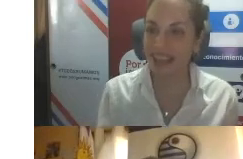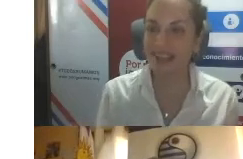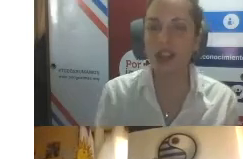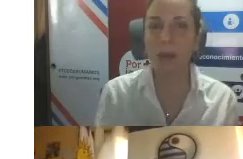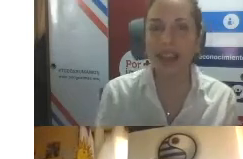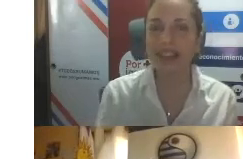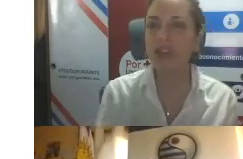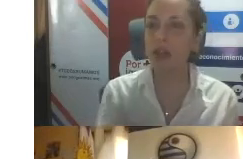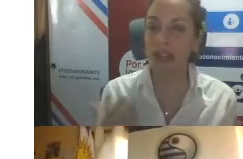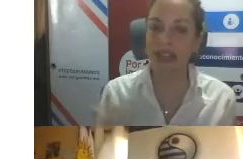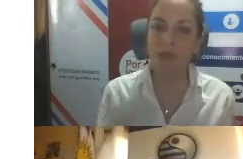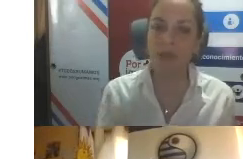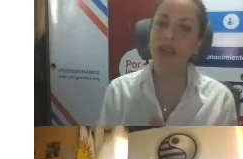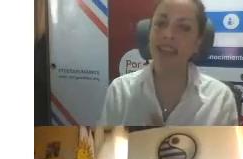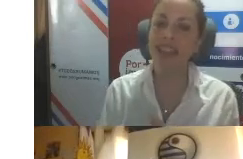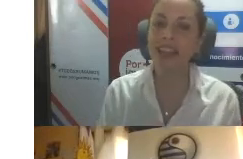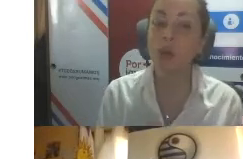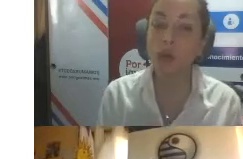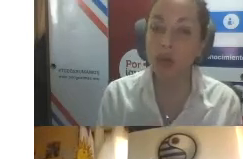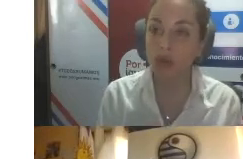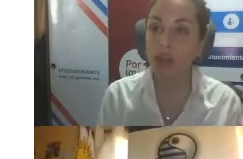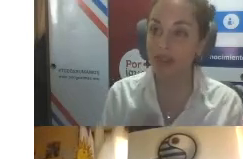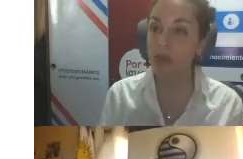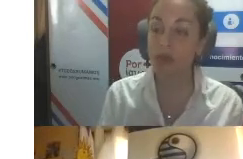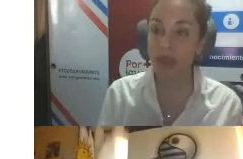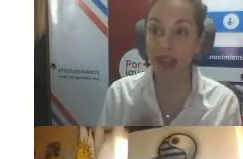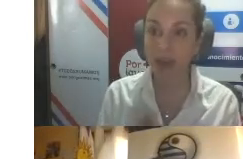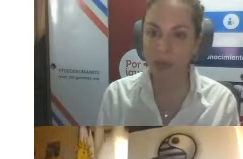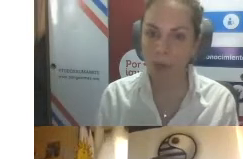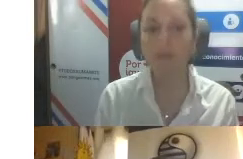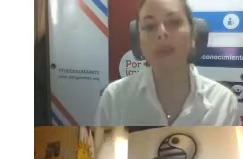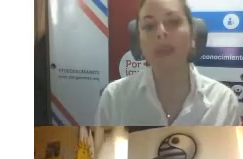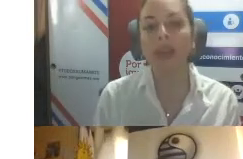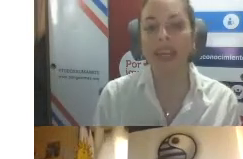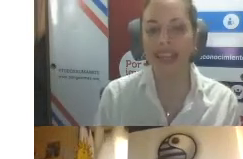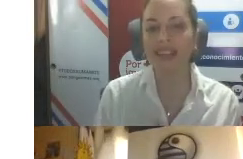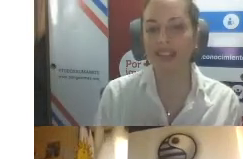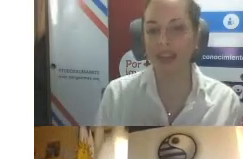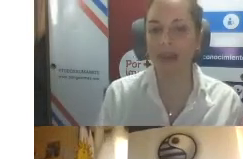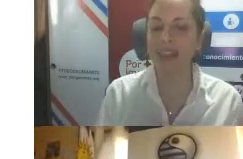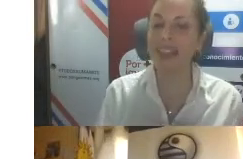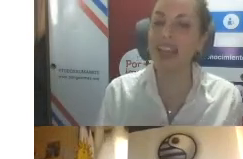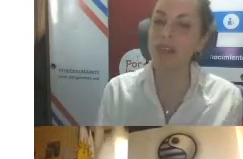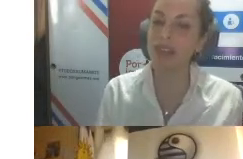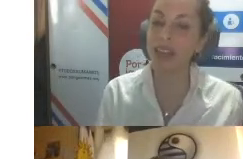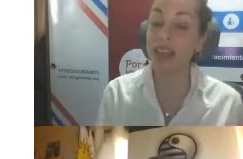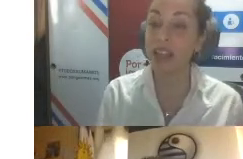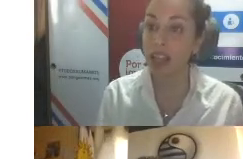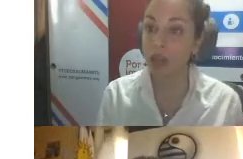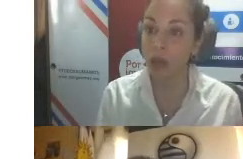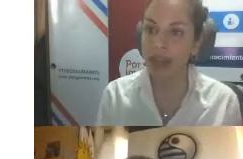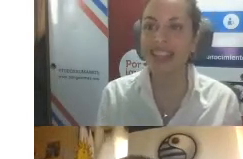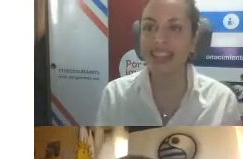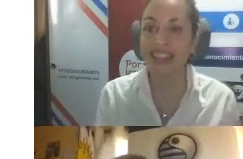traerles parte de lo que aprendimos en este curso que hicimos en Japón, que se llamaba Discapacidad